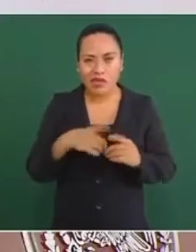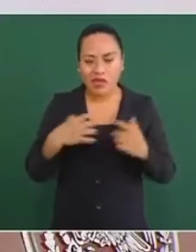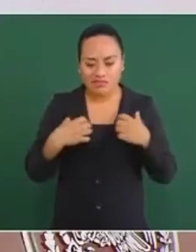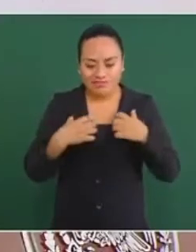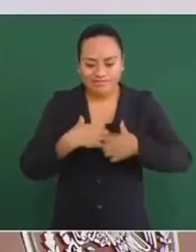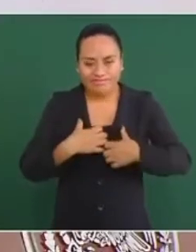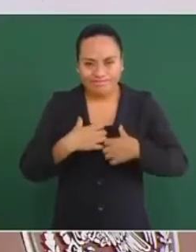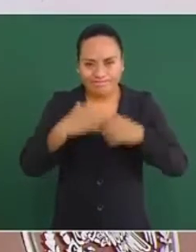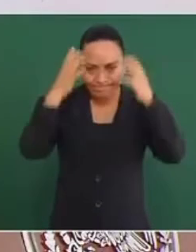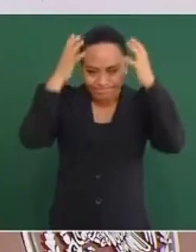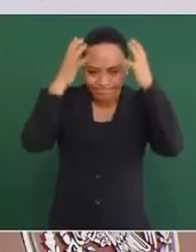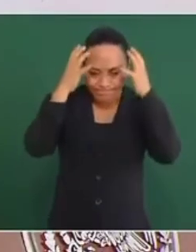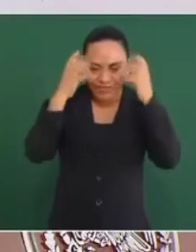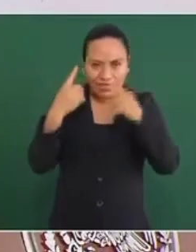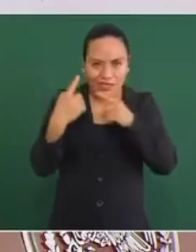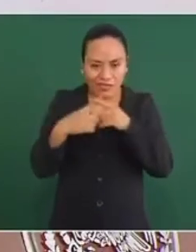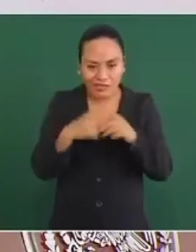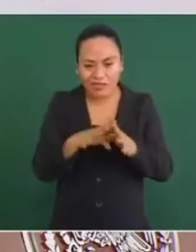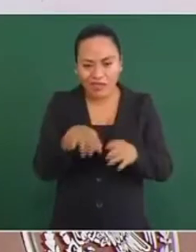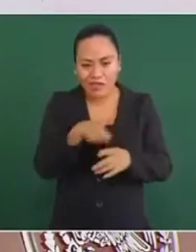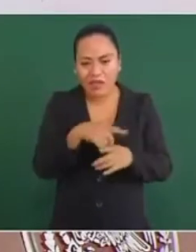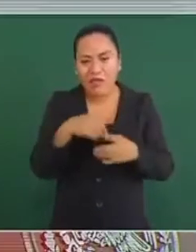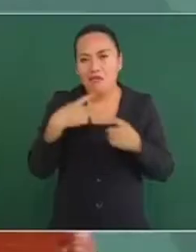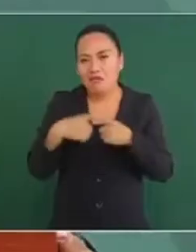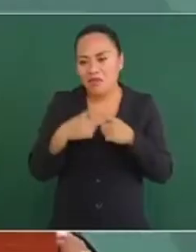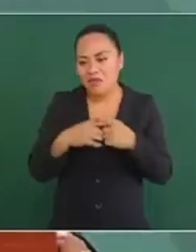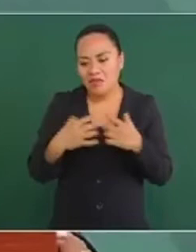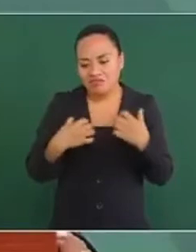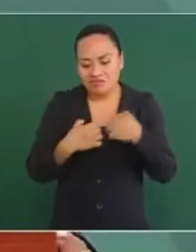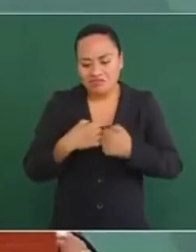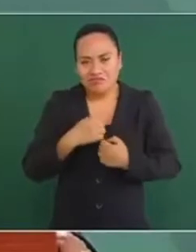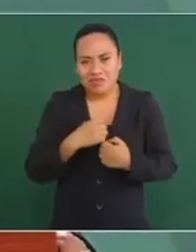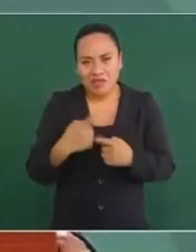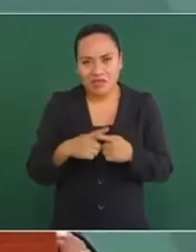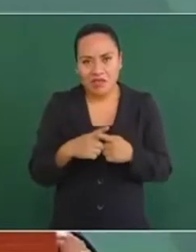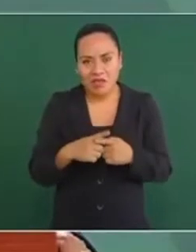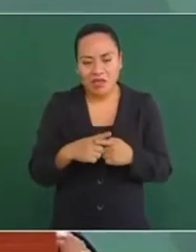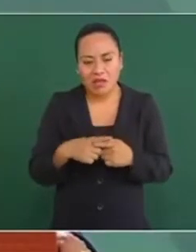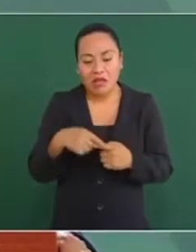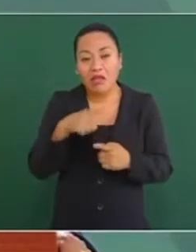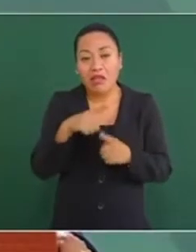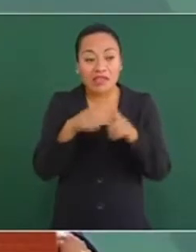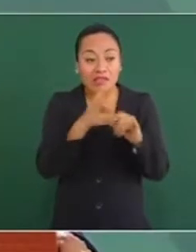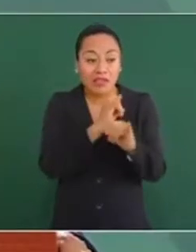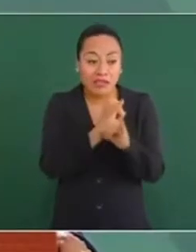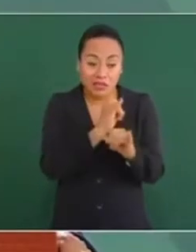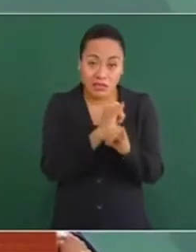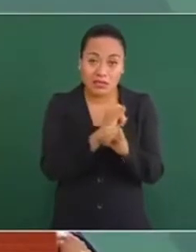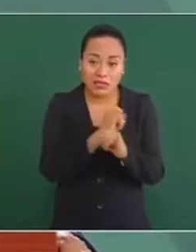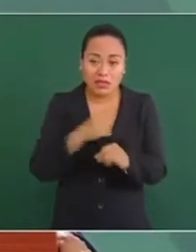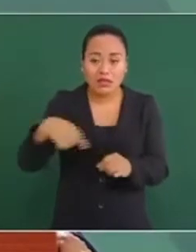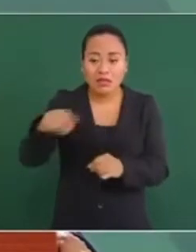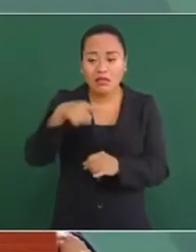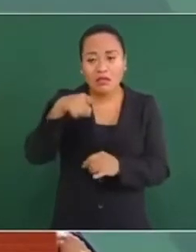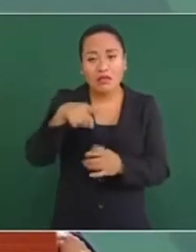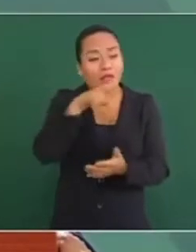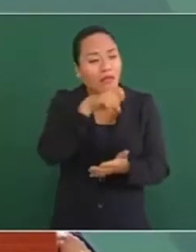inclusive armas, a través de diferentes plataformas electrónicas. Y de una u otra manera